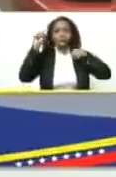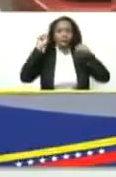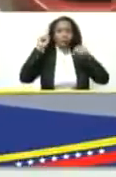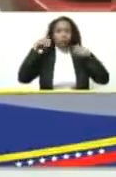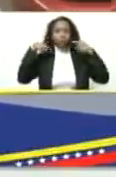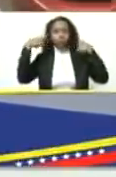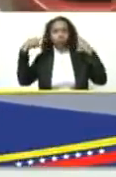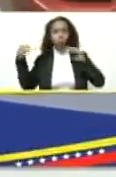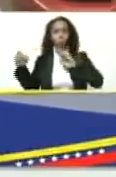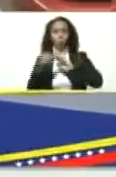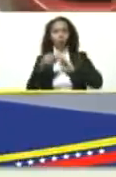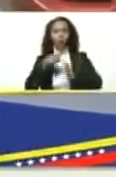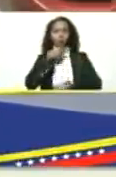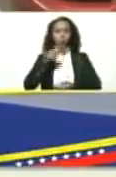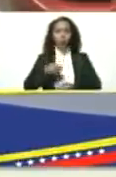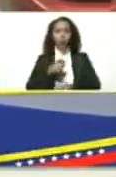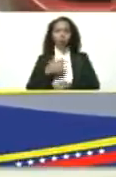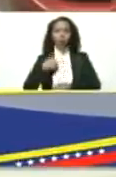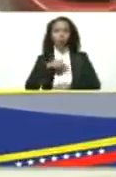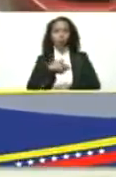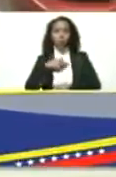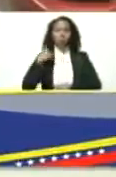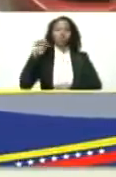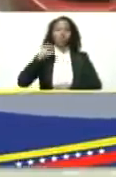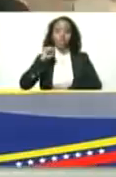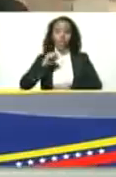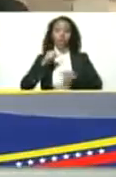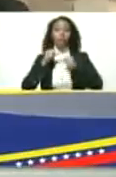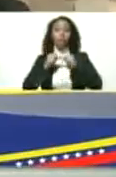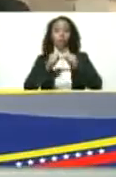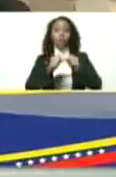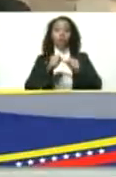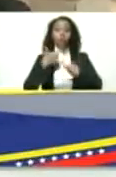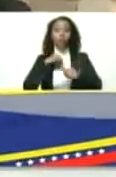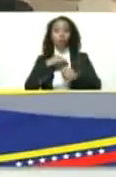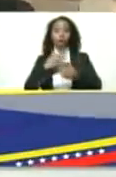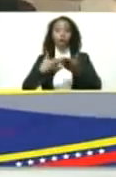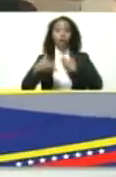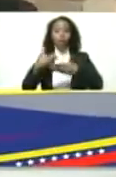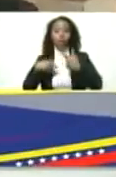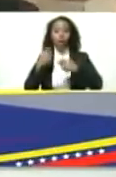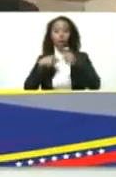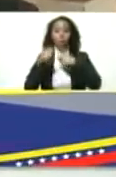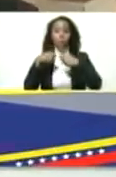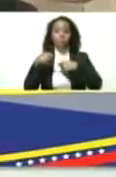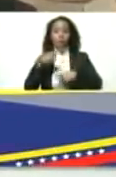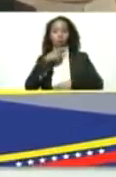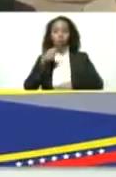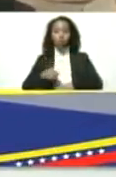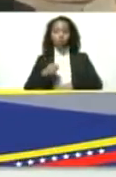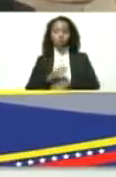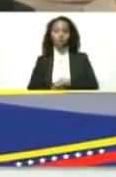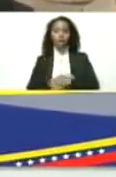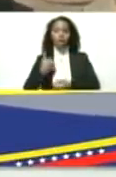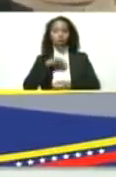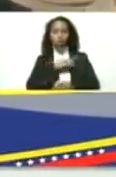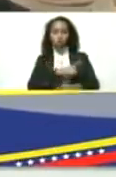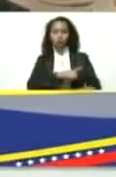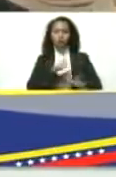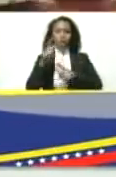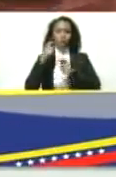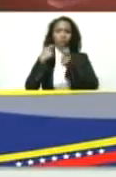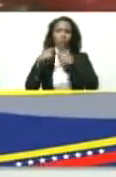locura contra Rusia, nosotros sí vamos a mantener nuestras relaciones comerciales con Rusia y estamos listos para